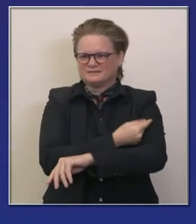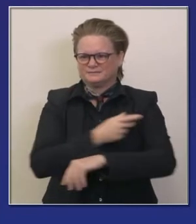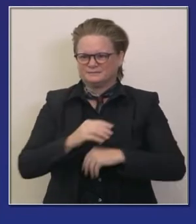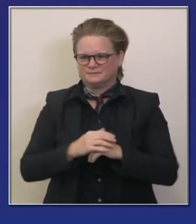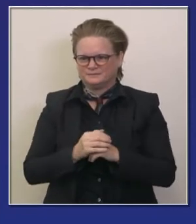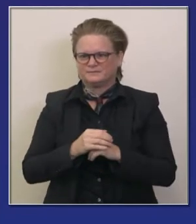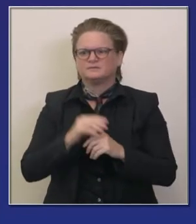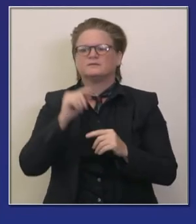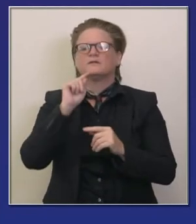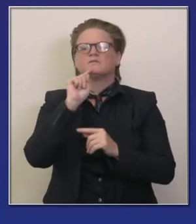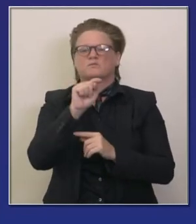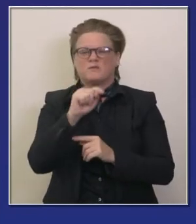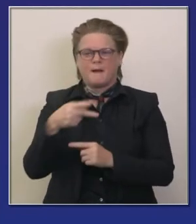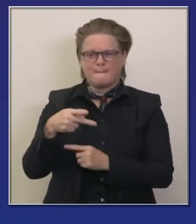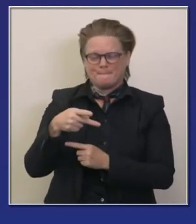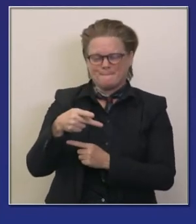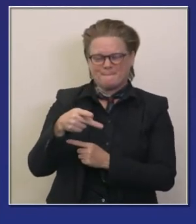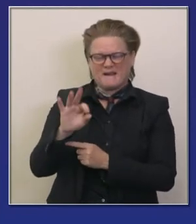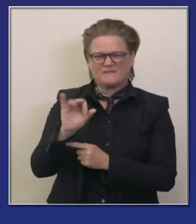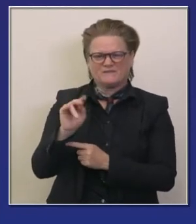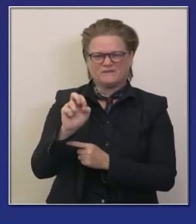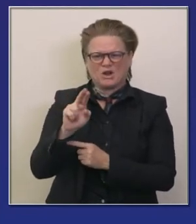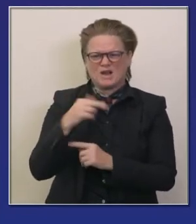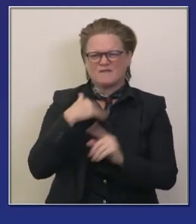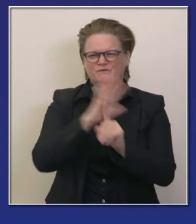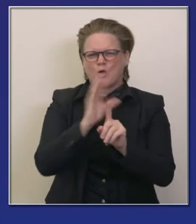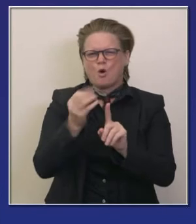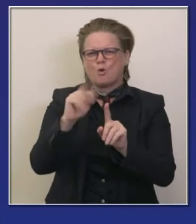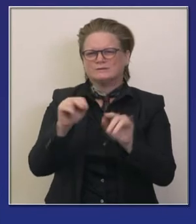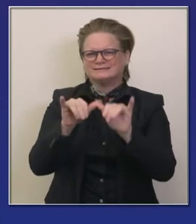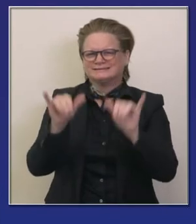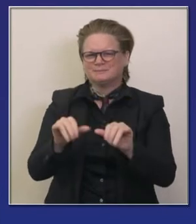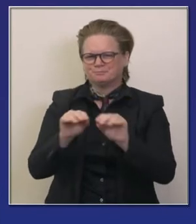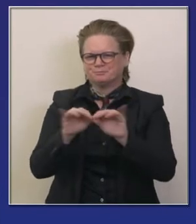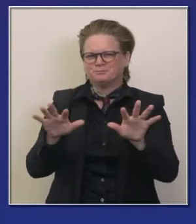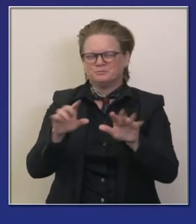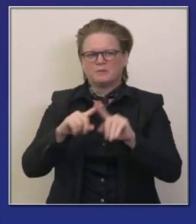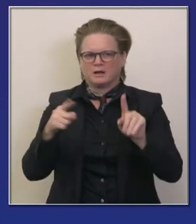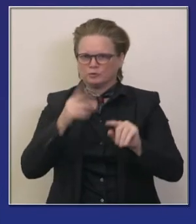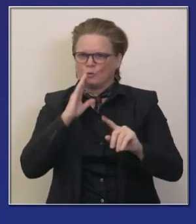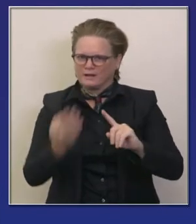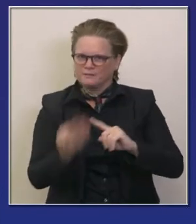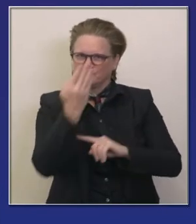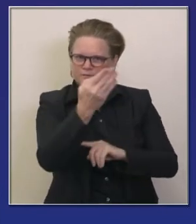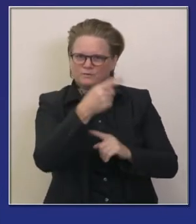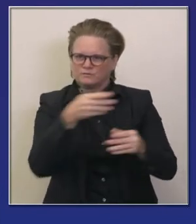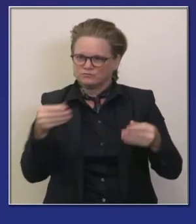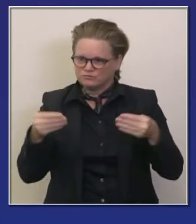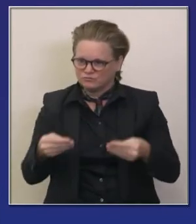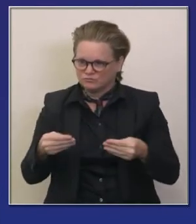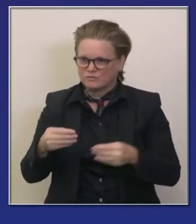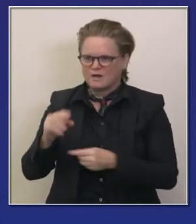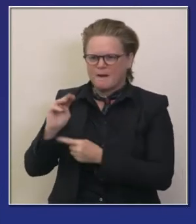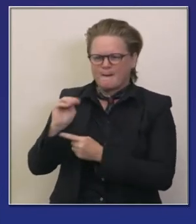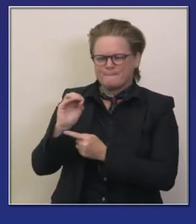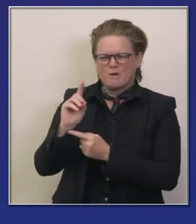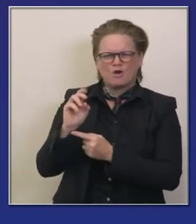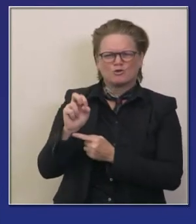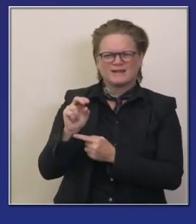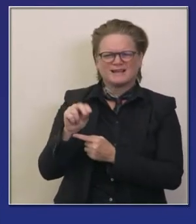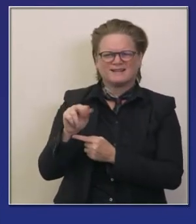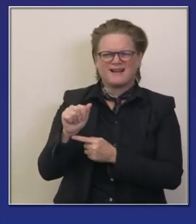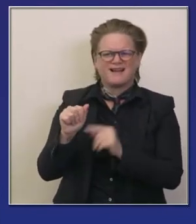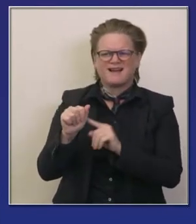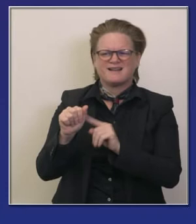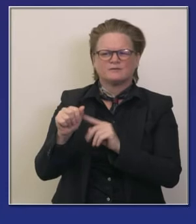está trabajando de una forma distinta a fallo es un proceso distinto entre moderna y faiza moderna trabaja